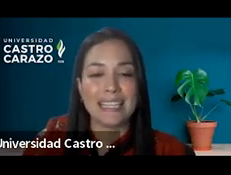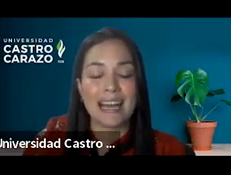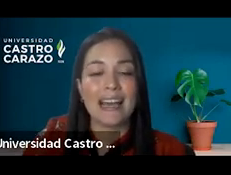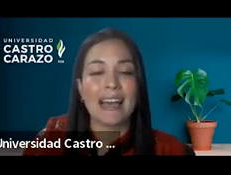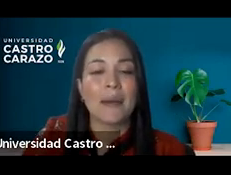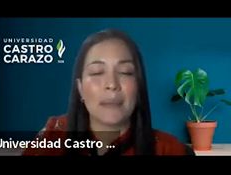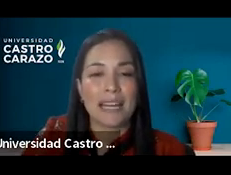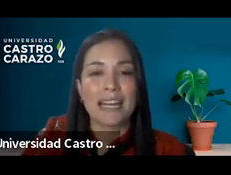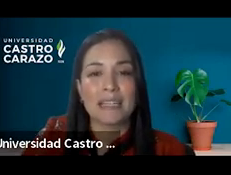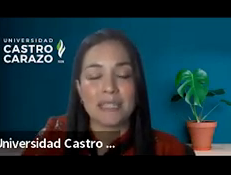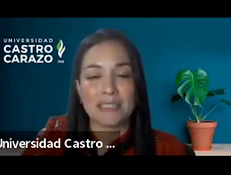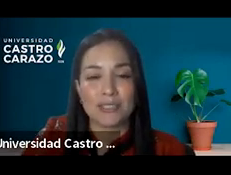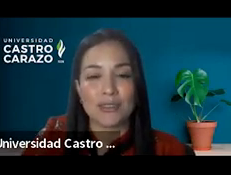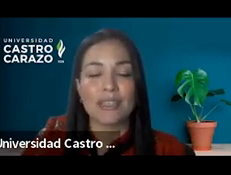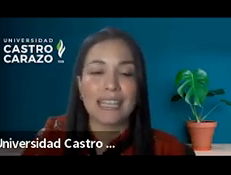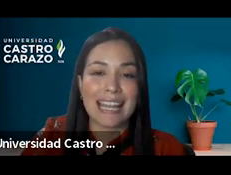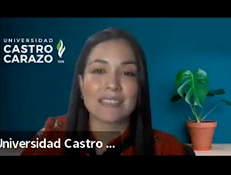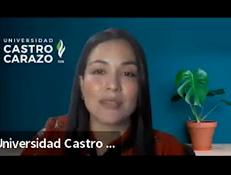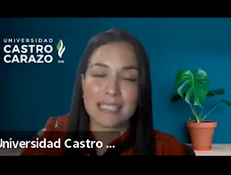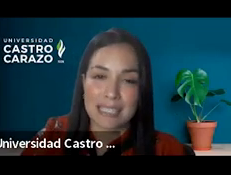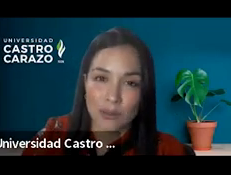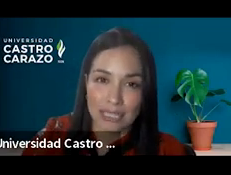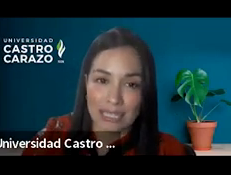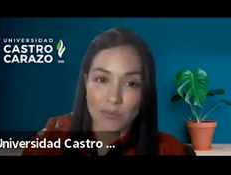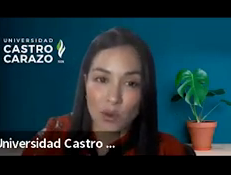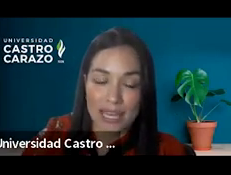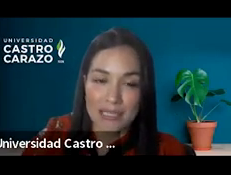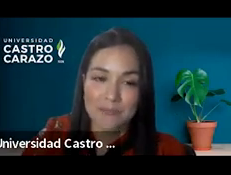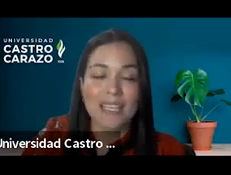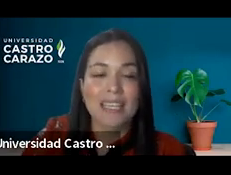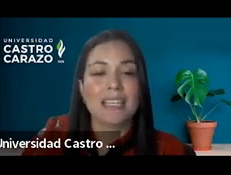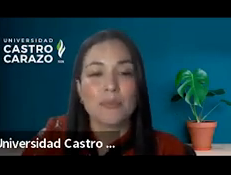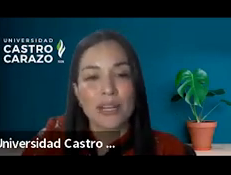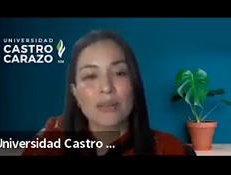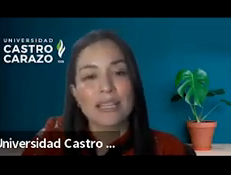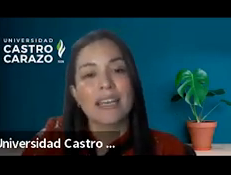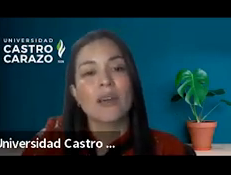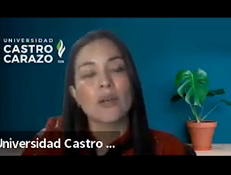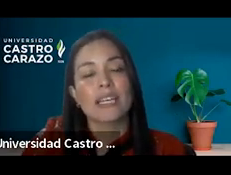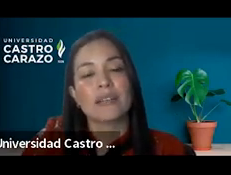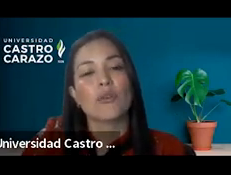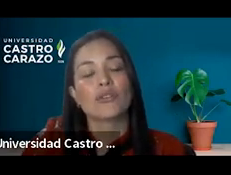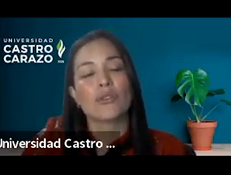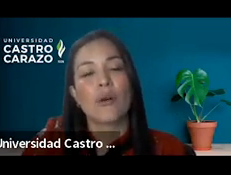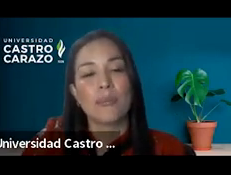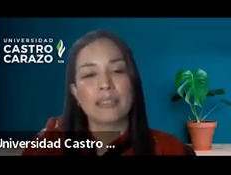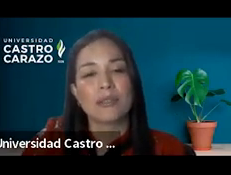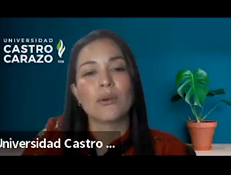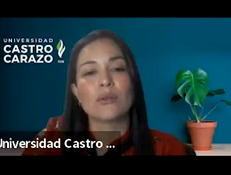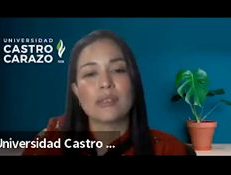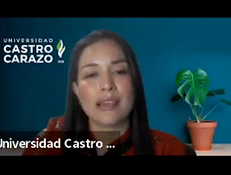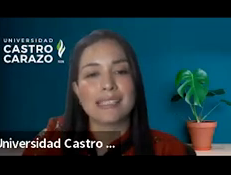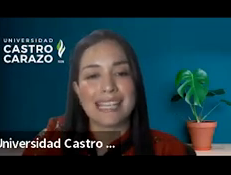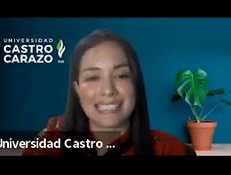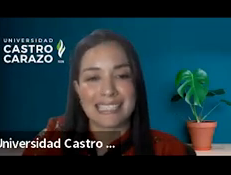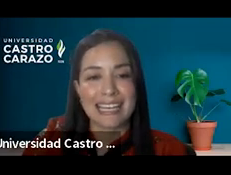el día para la eliminación de las violencias contra las mujeres y por eso el día de hoy queremos compartir